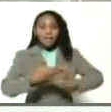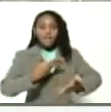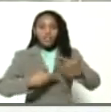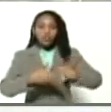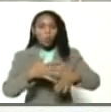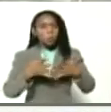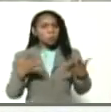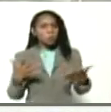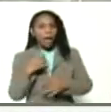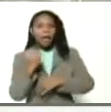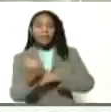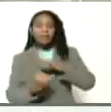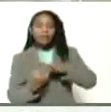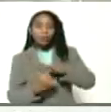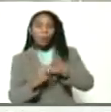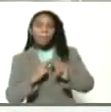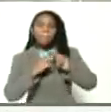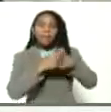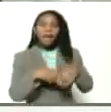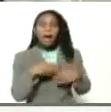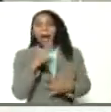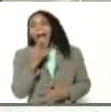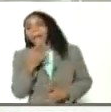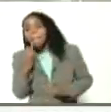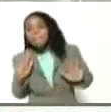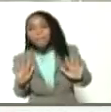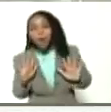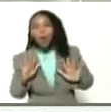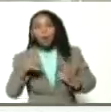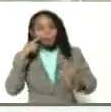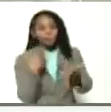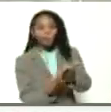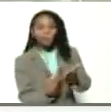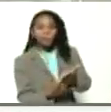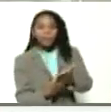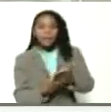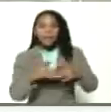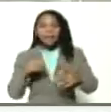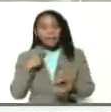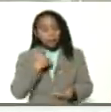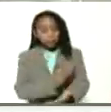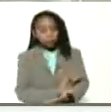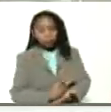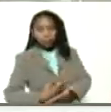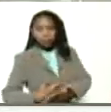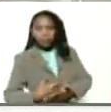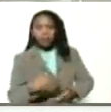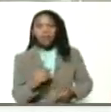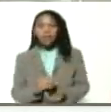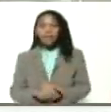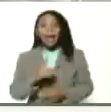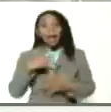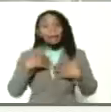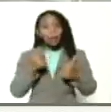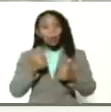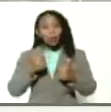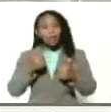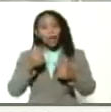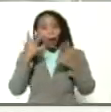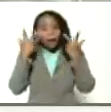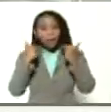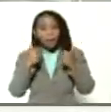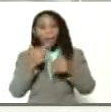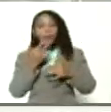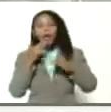el Instituto presta como por ejemplo la verificación sanguínea de la calidad de la salud de los animales, por